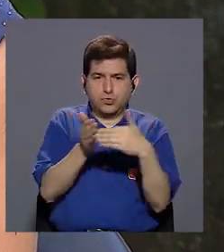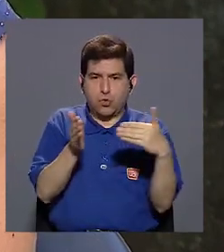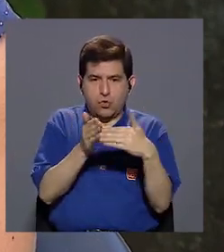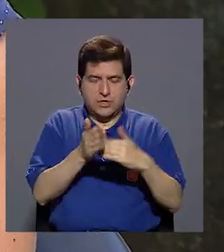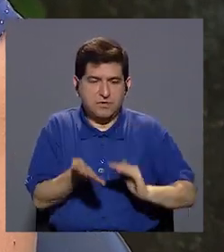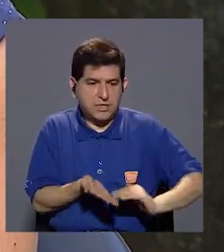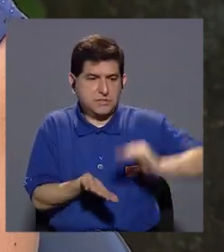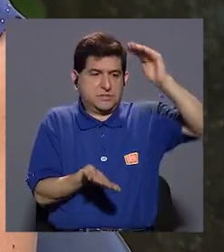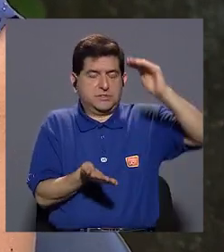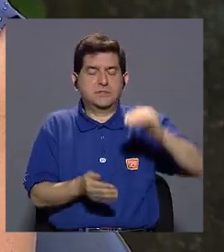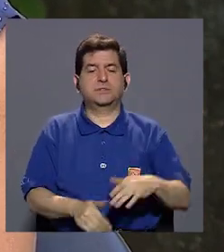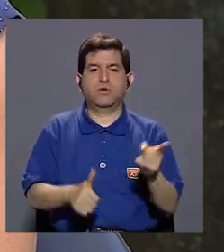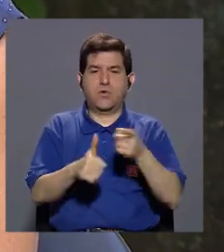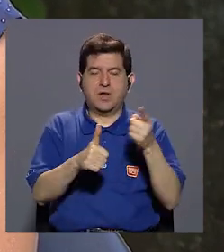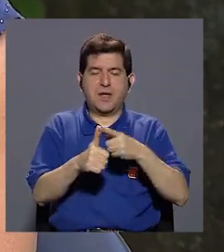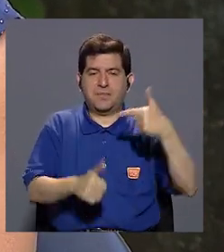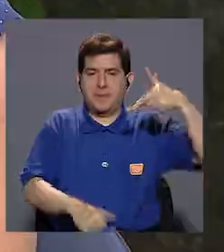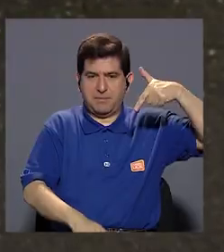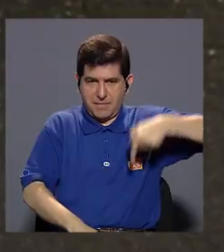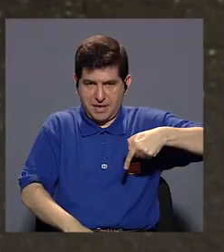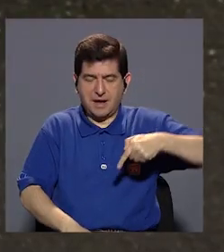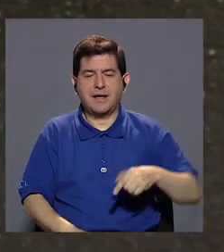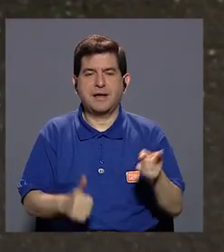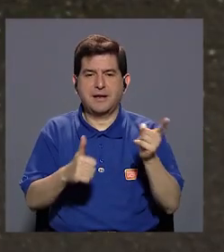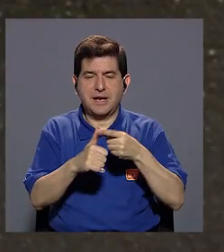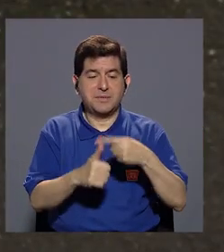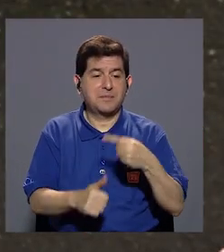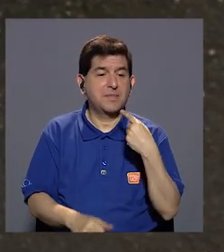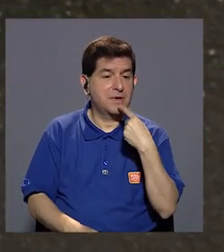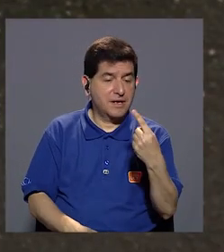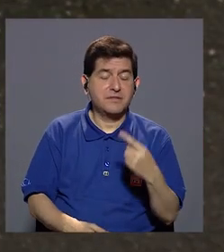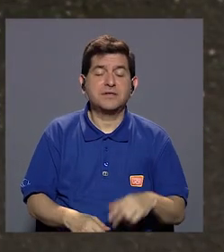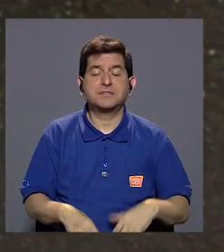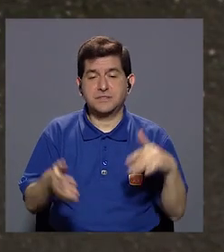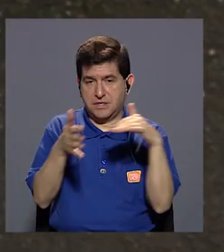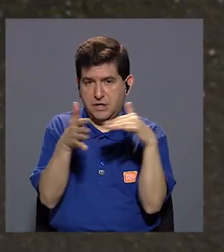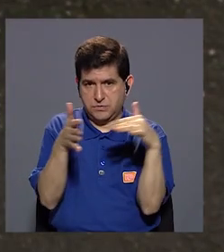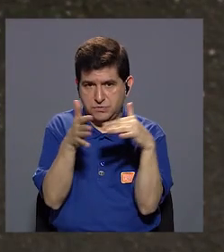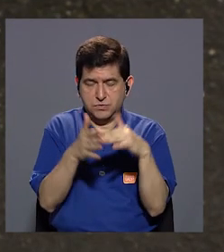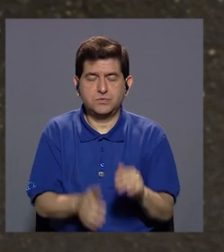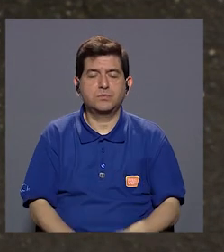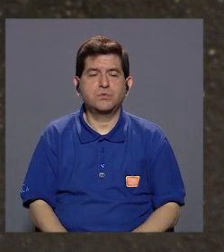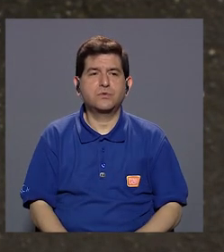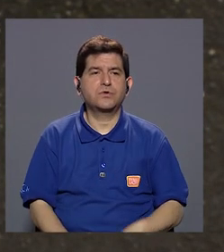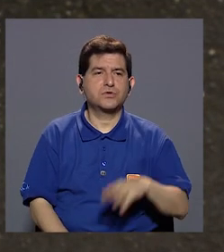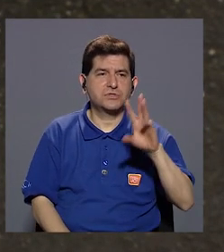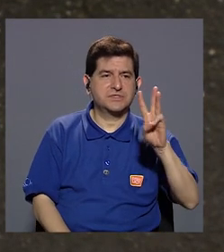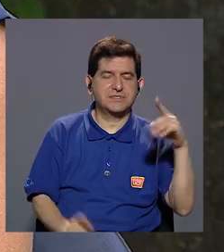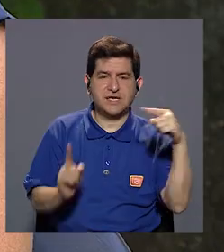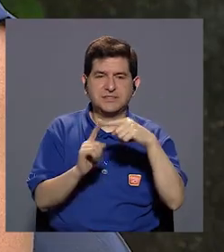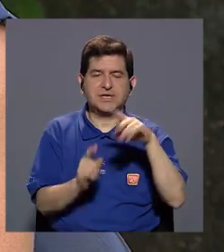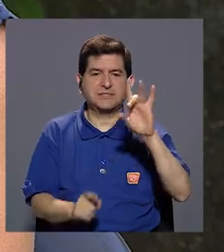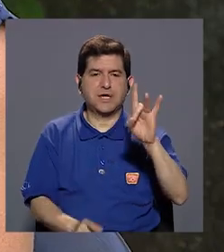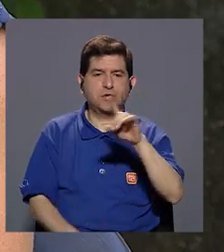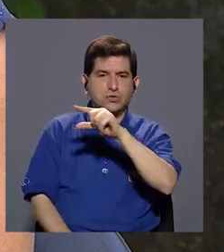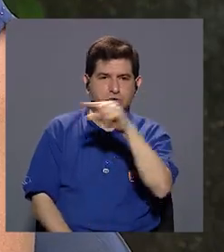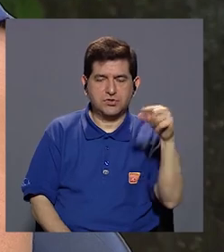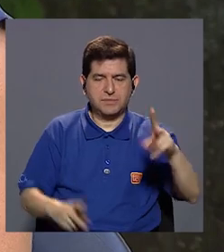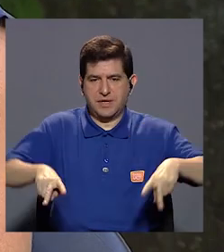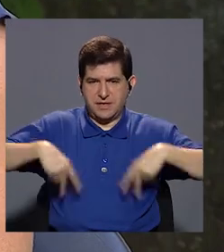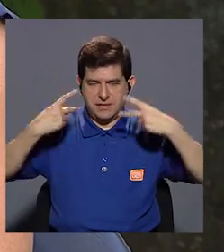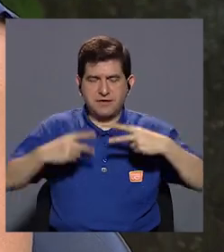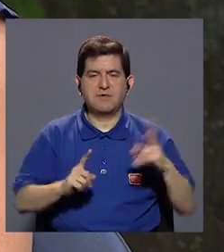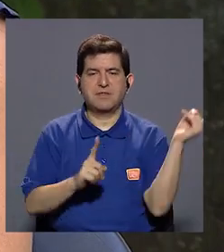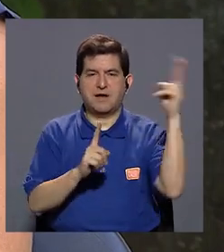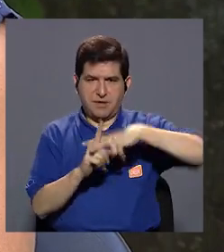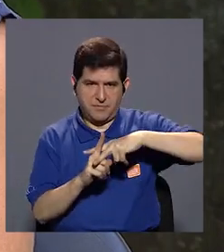vez las defensas al poner la primer vacuna. La primera vacuna, según lo que se ha estudiado, lo ideal es ponerla entre las seis y las ocho semanas